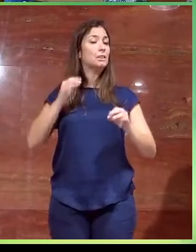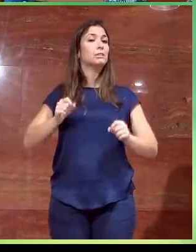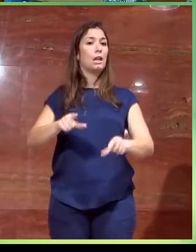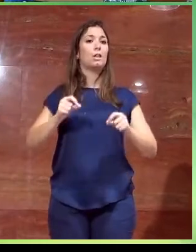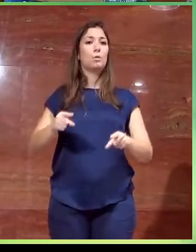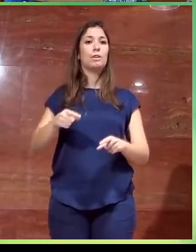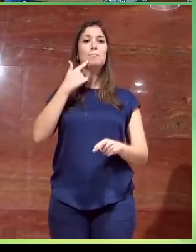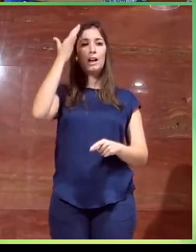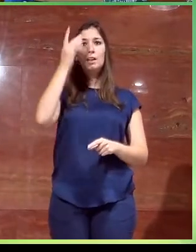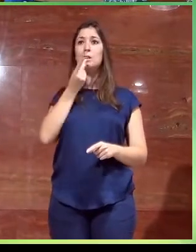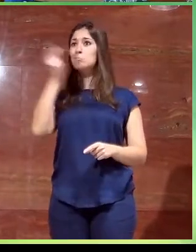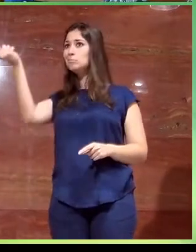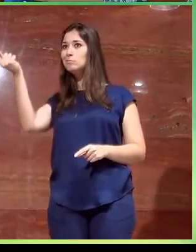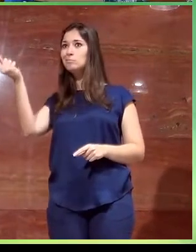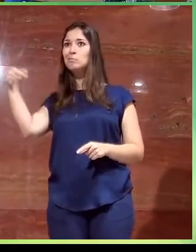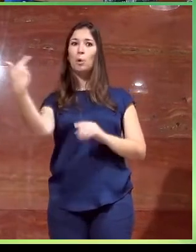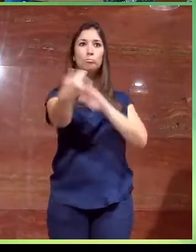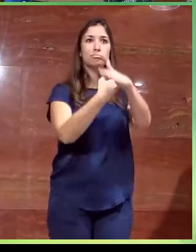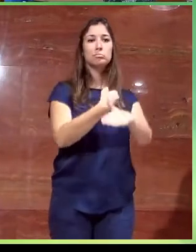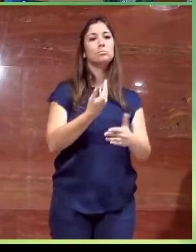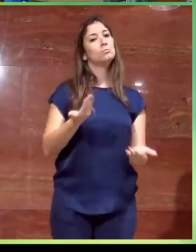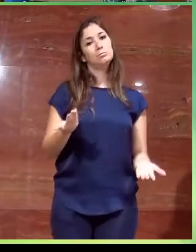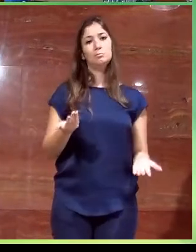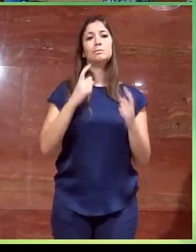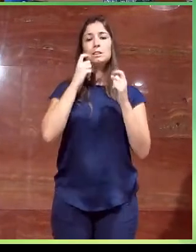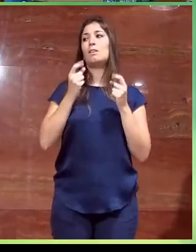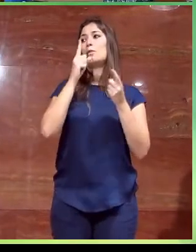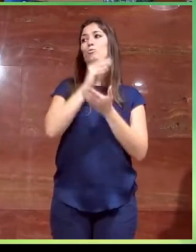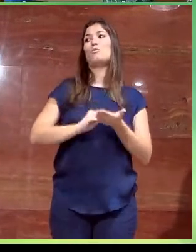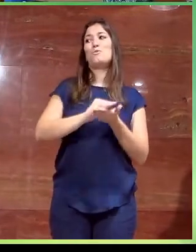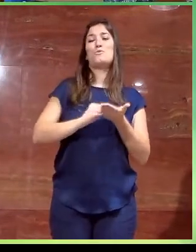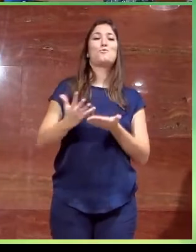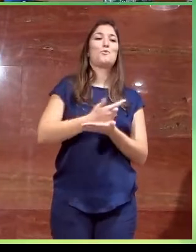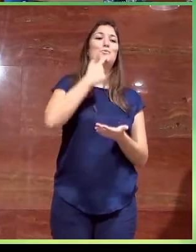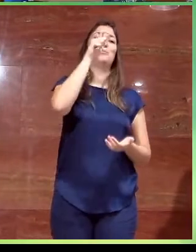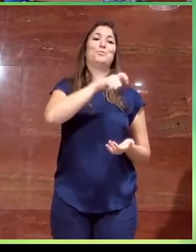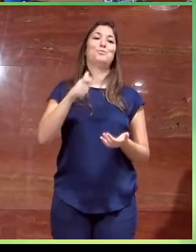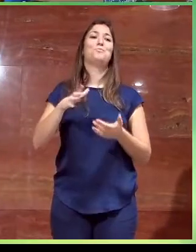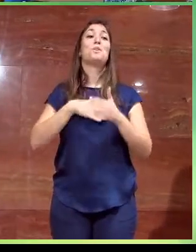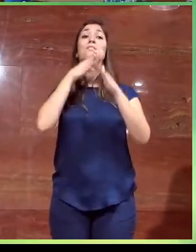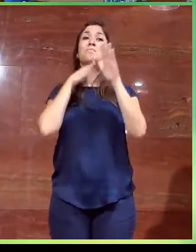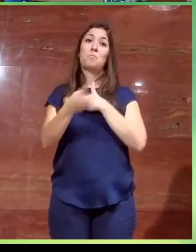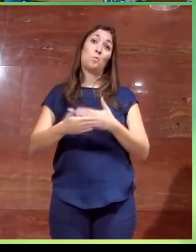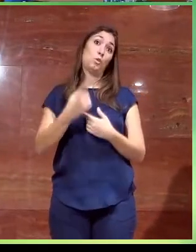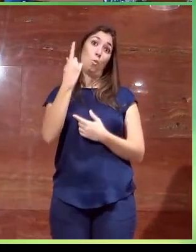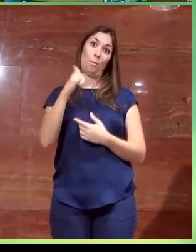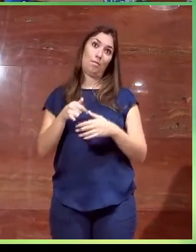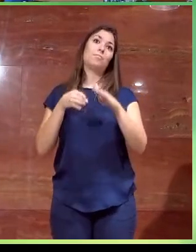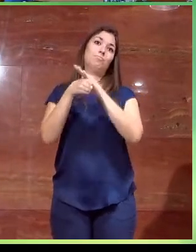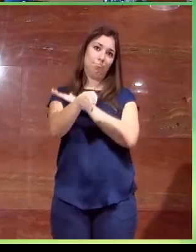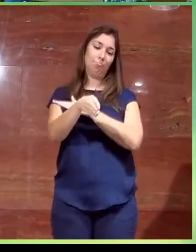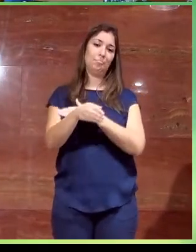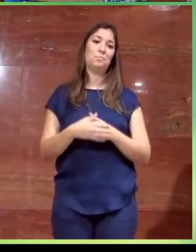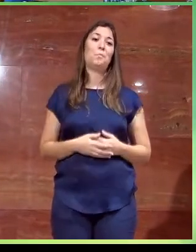desaparece por una puerta y aparece por la otra. Intentamos aportar una solución donde todo el mundo pues accediese por la misma puerta. Para ello,